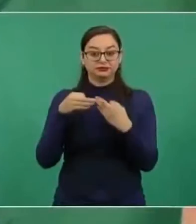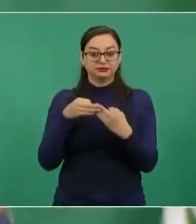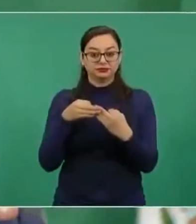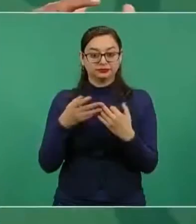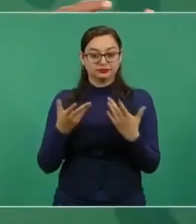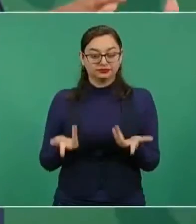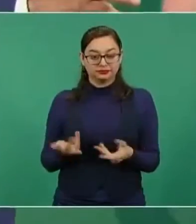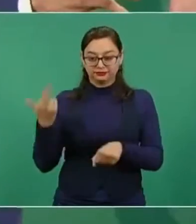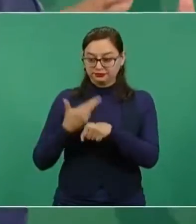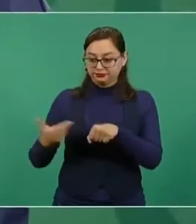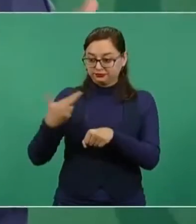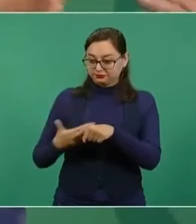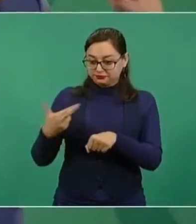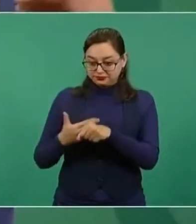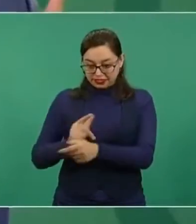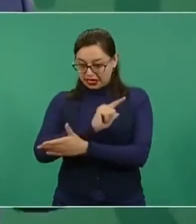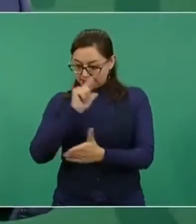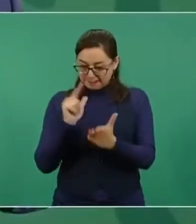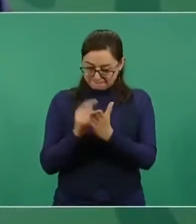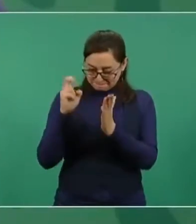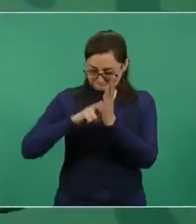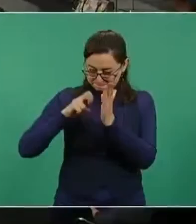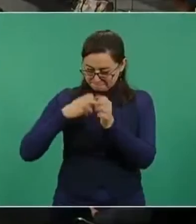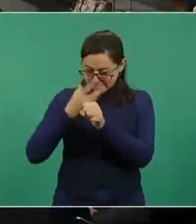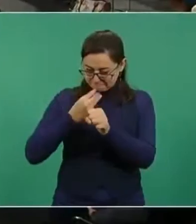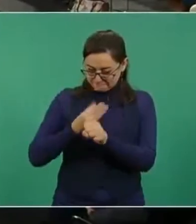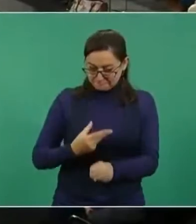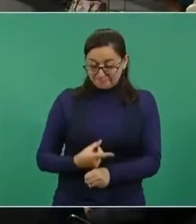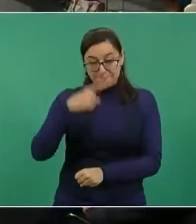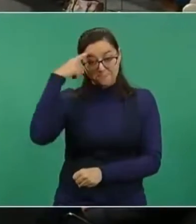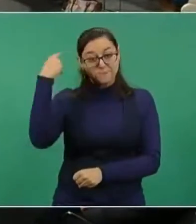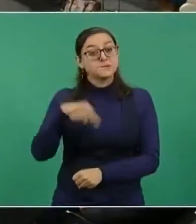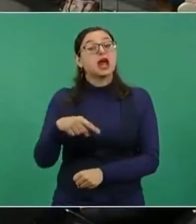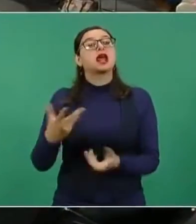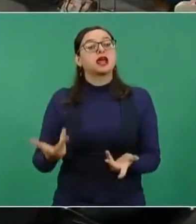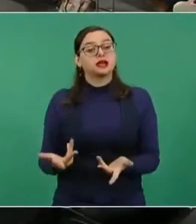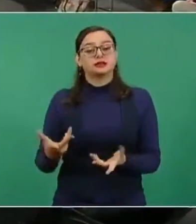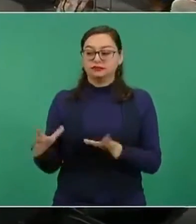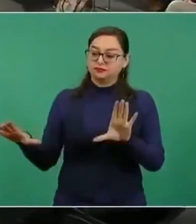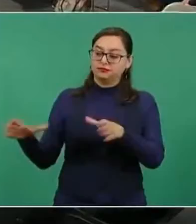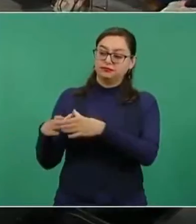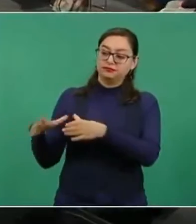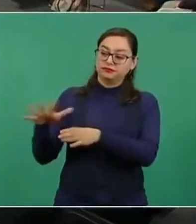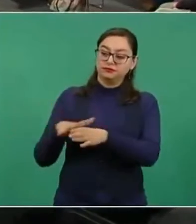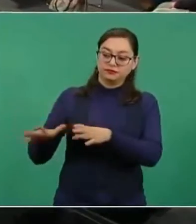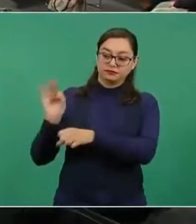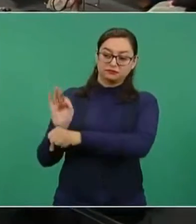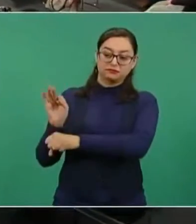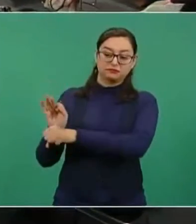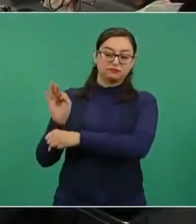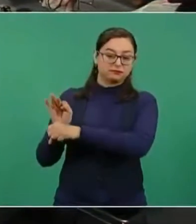ajustaron el marco legal a sus intereses porque los legisladores